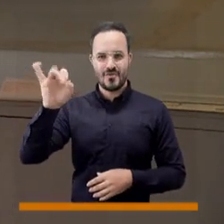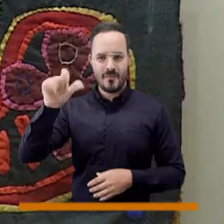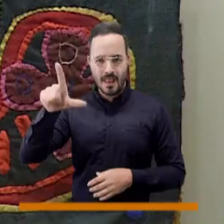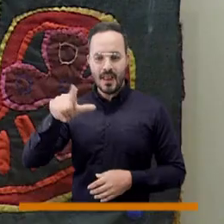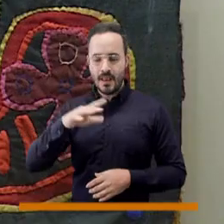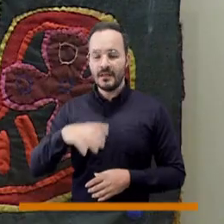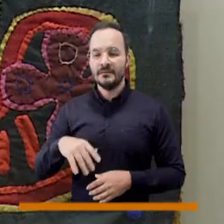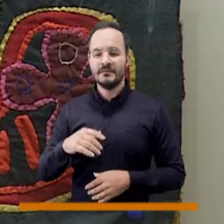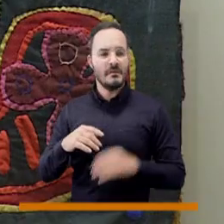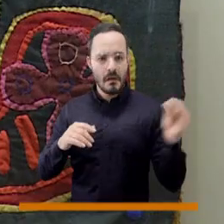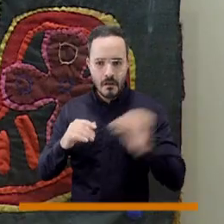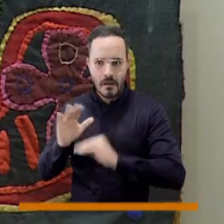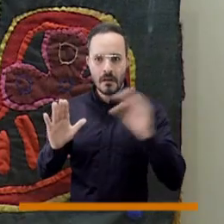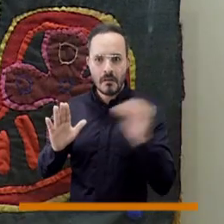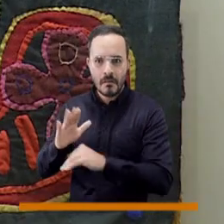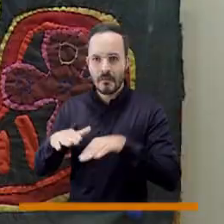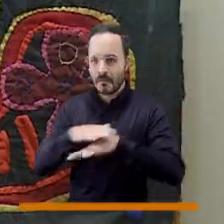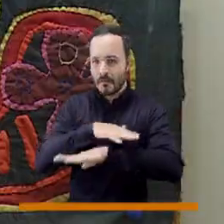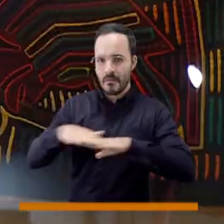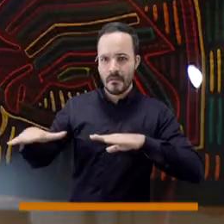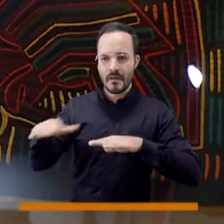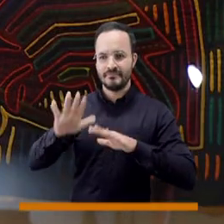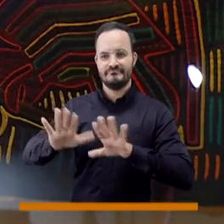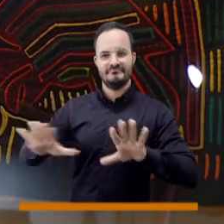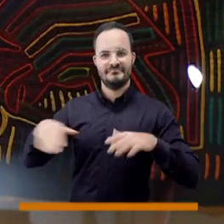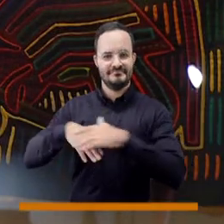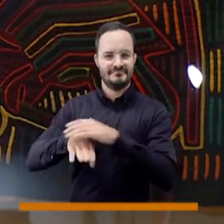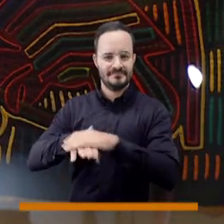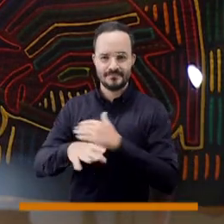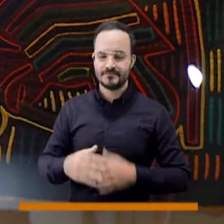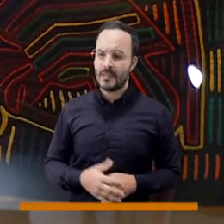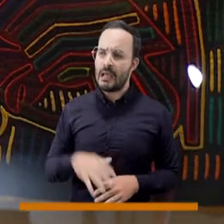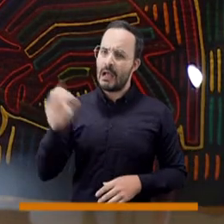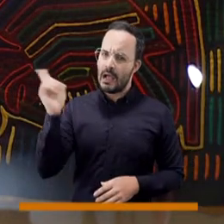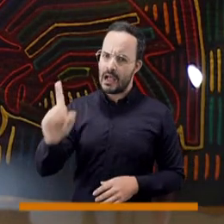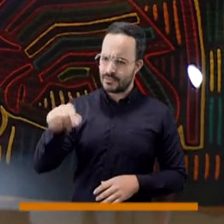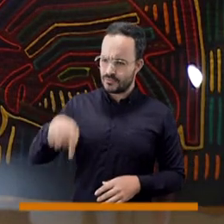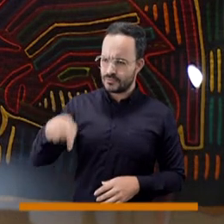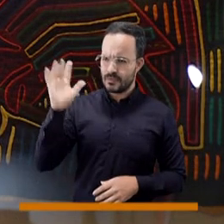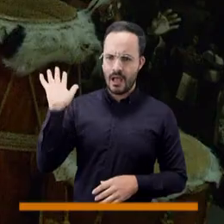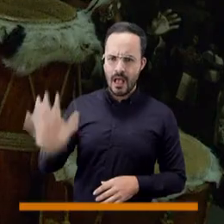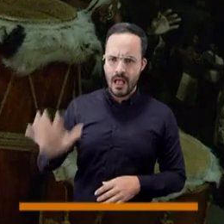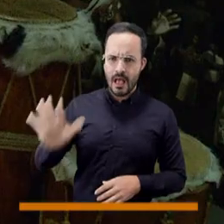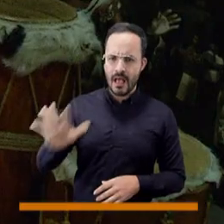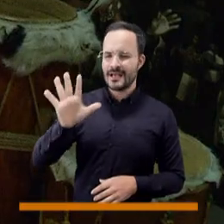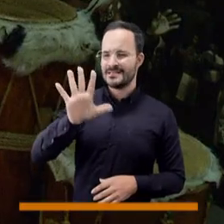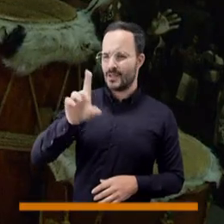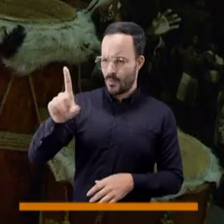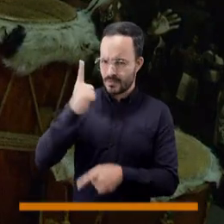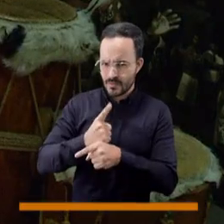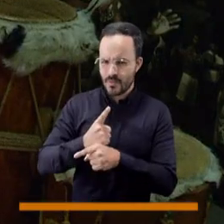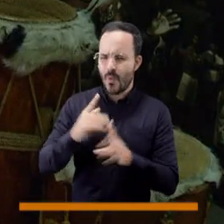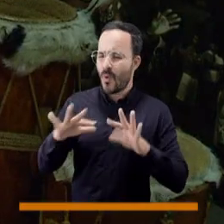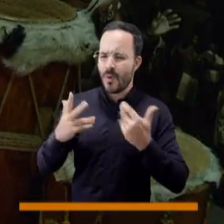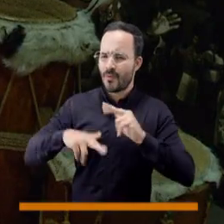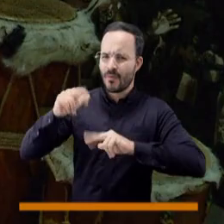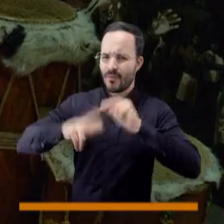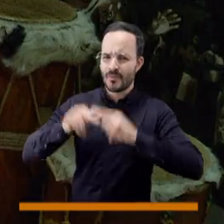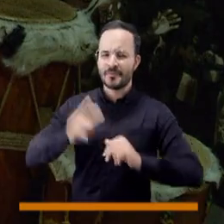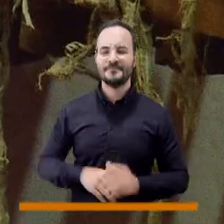años aquí cuéntenos cómo fue ese proceso de construcción el museo etnográfico fue